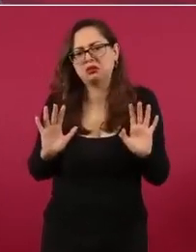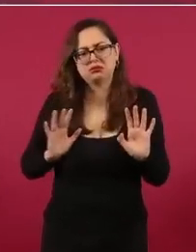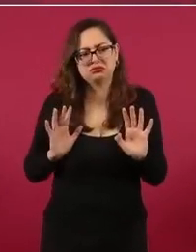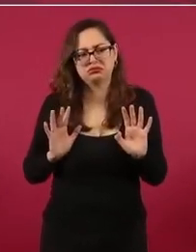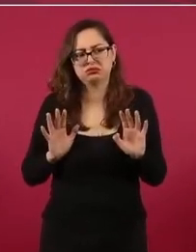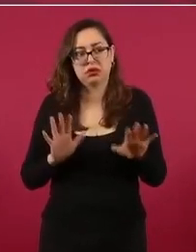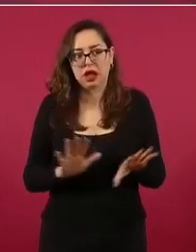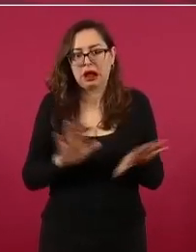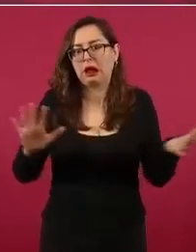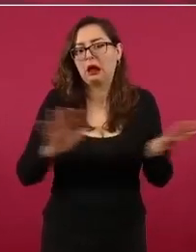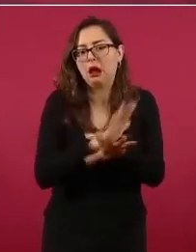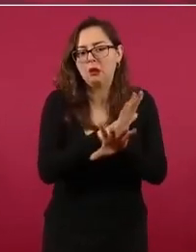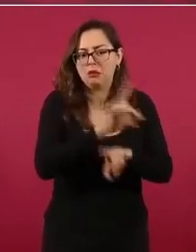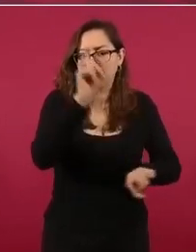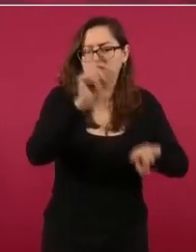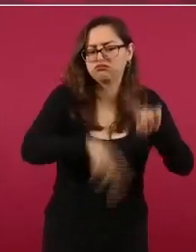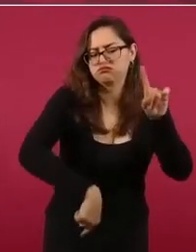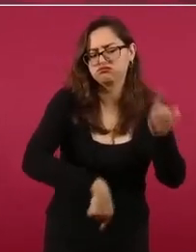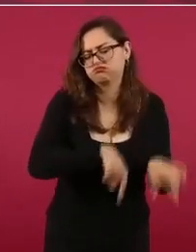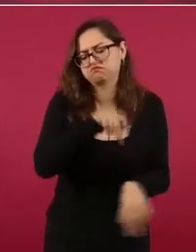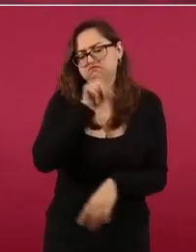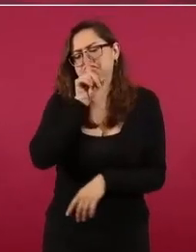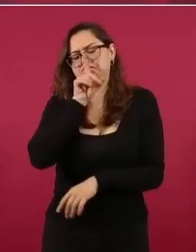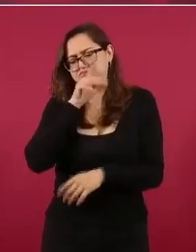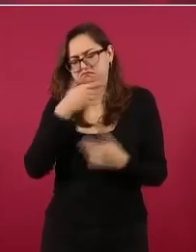cuestionar.